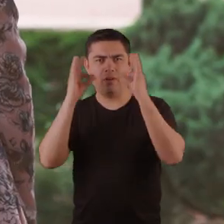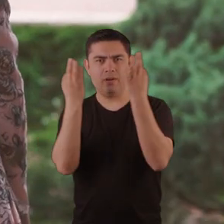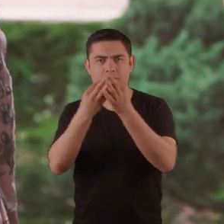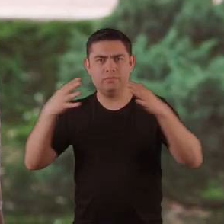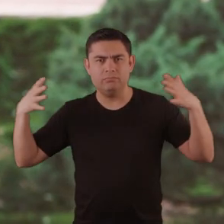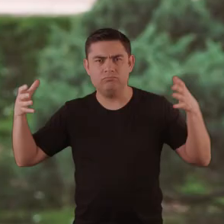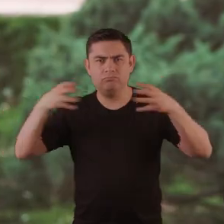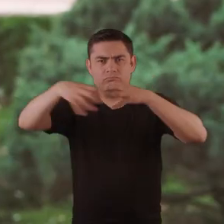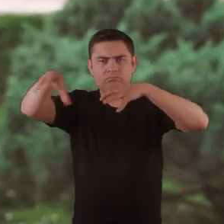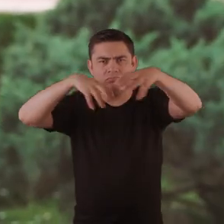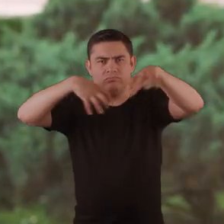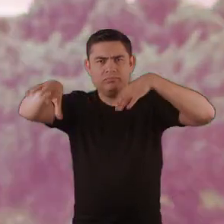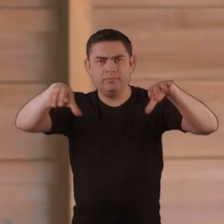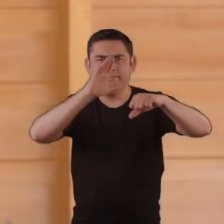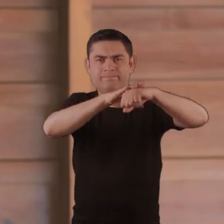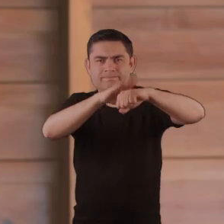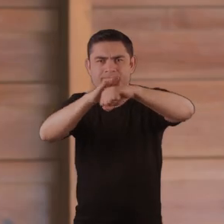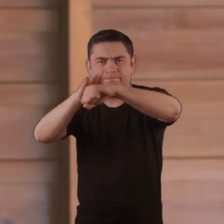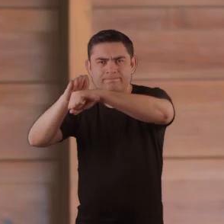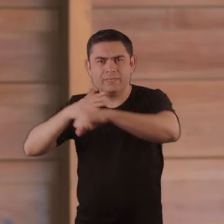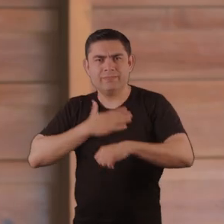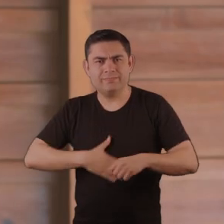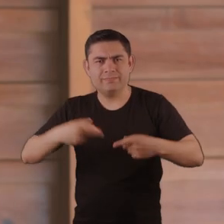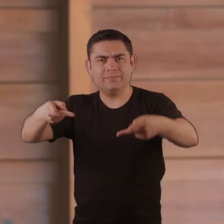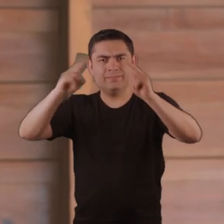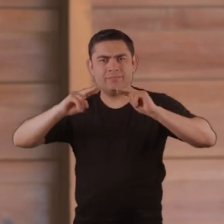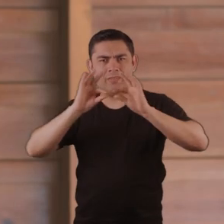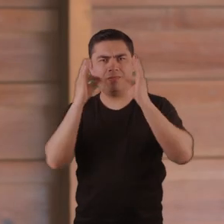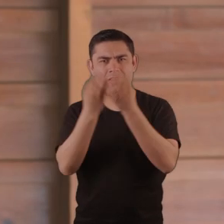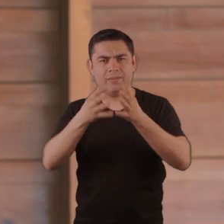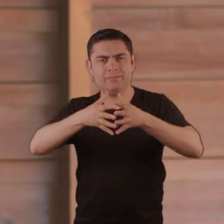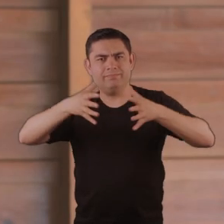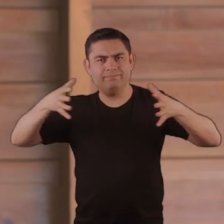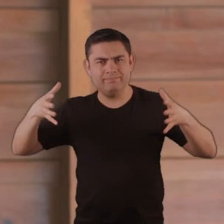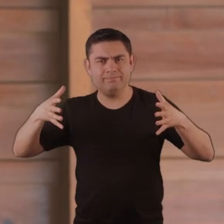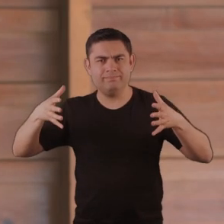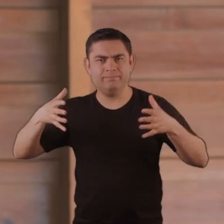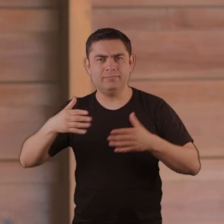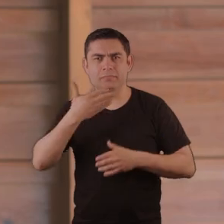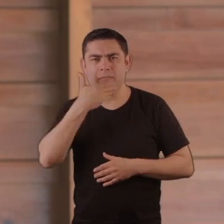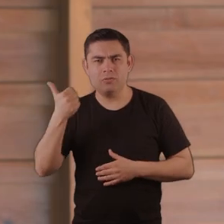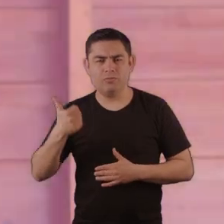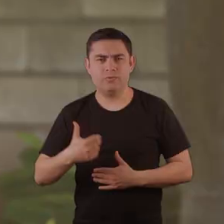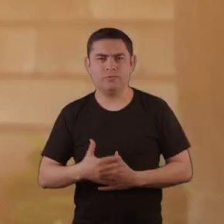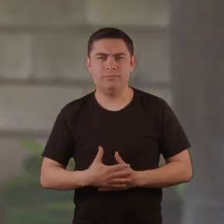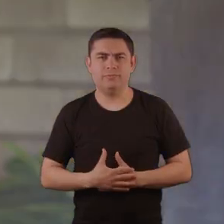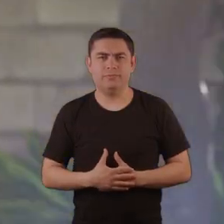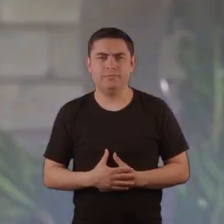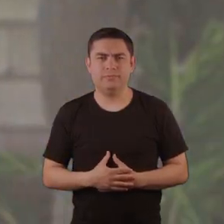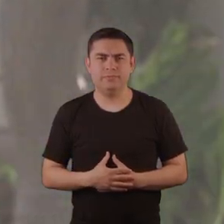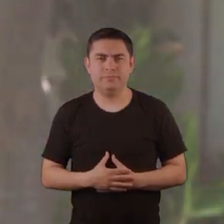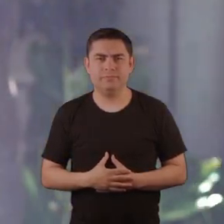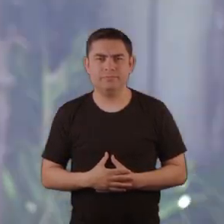Es movilizarnos, hacer visitas domiciliarias y ver las familias, porque es donde más se aíslan, porque las familias